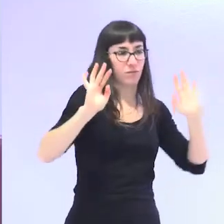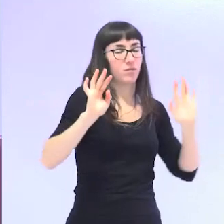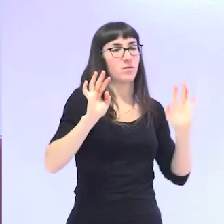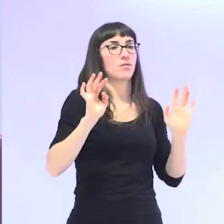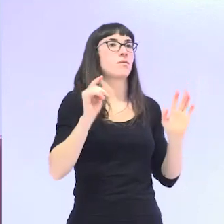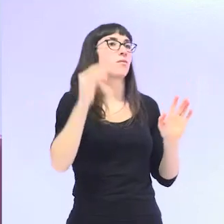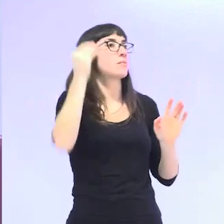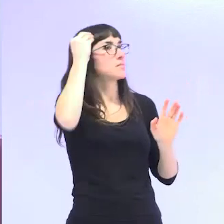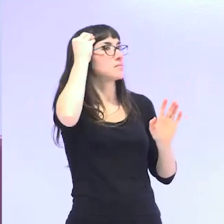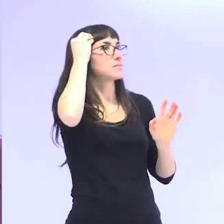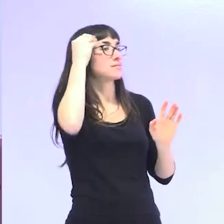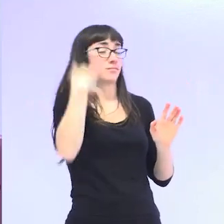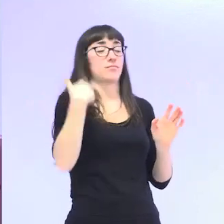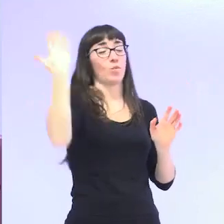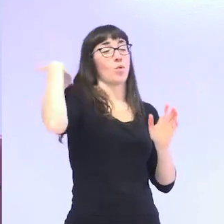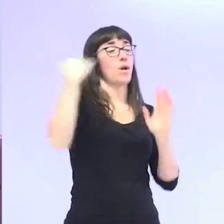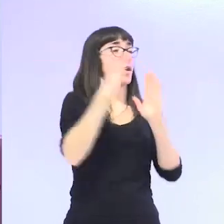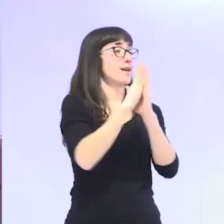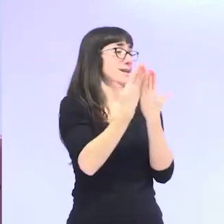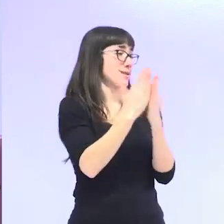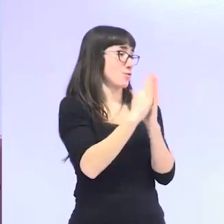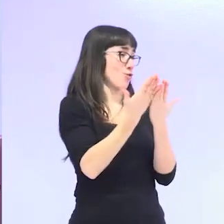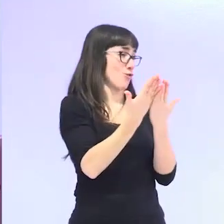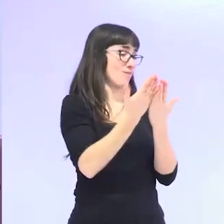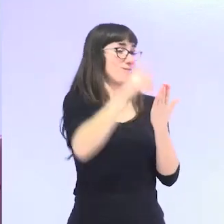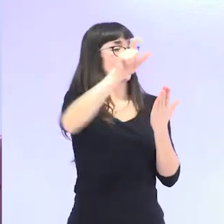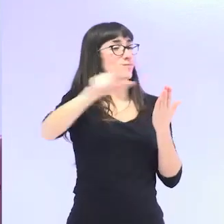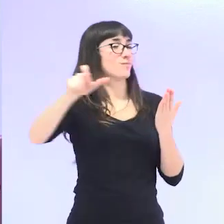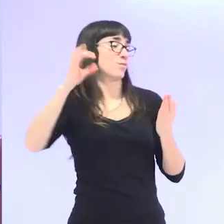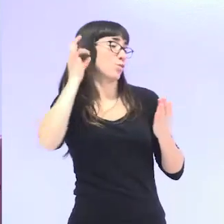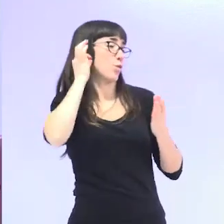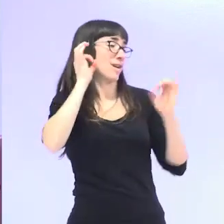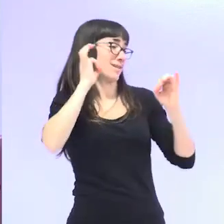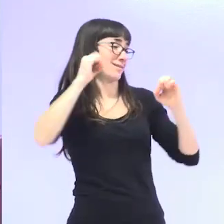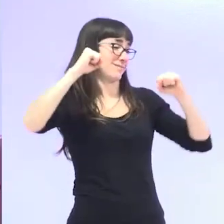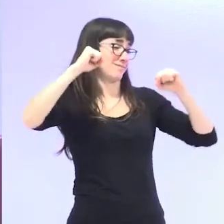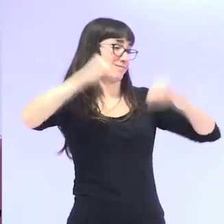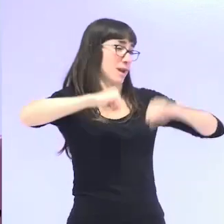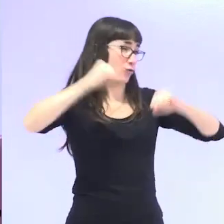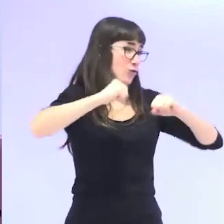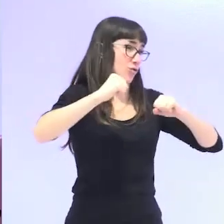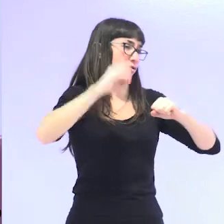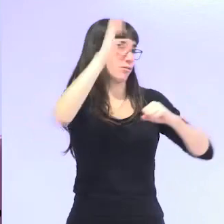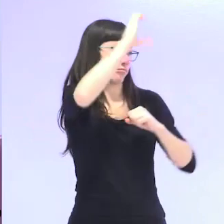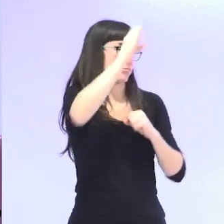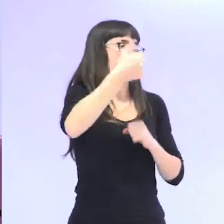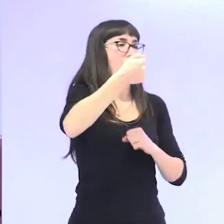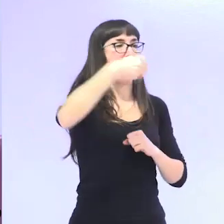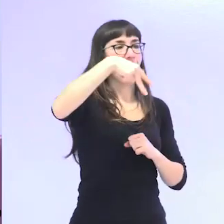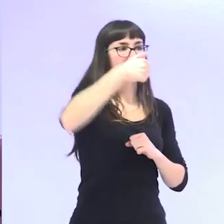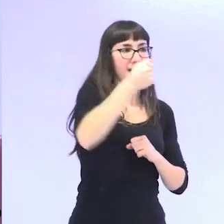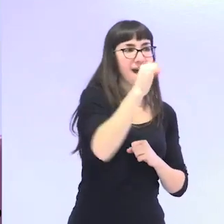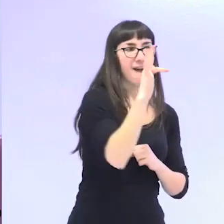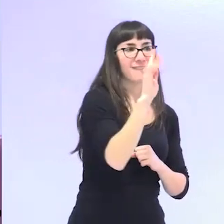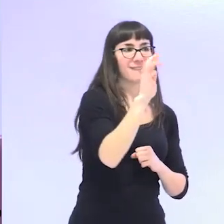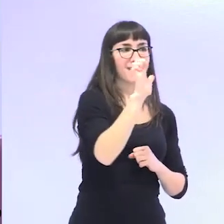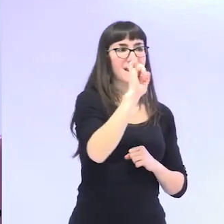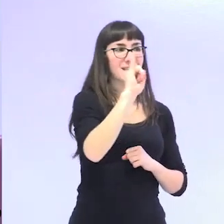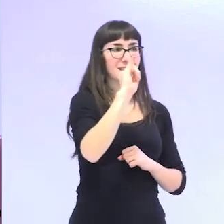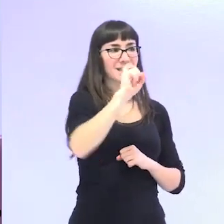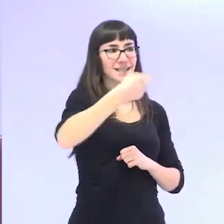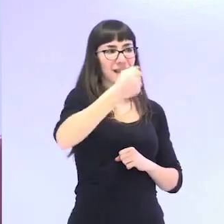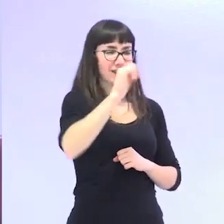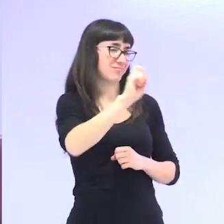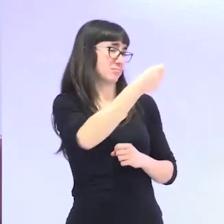que el libro que yo publiqué, junto con otras gerontólogas feministas, que no hay muchas en España, como es Ana Freixas, que lleva ya muchos años investigando.